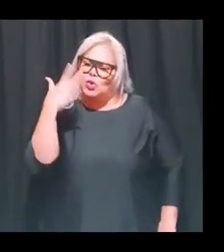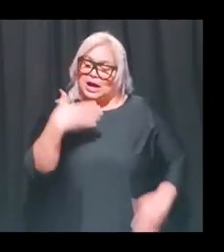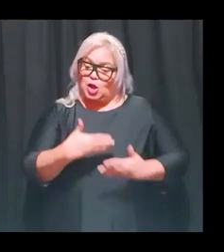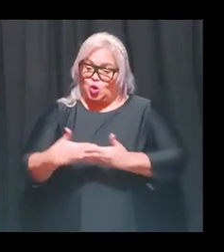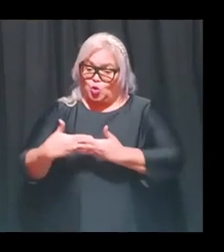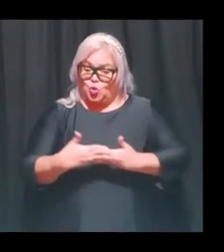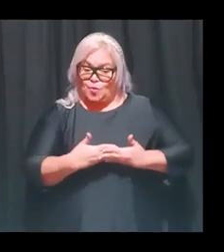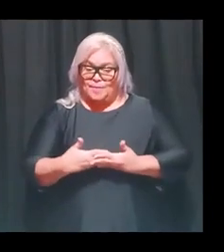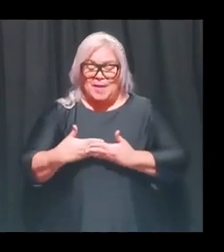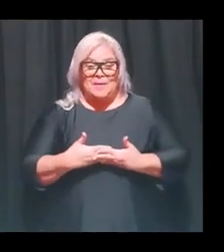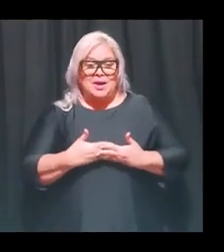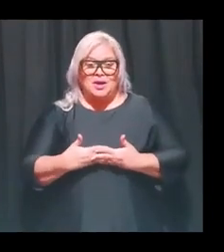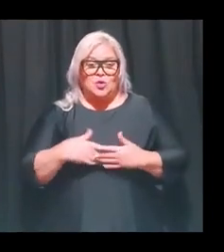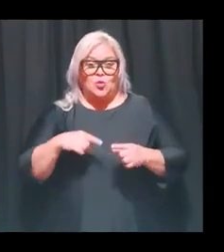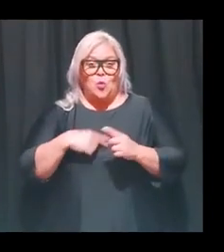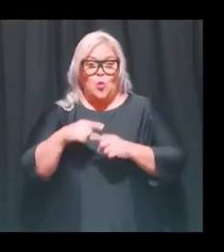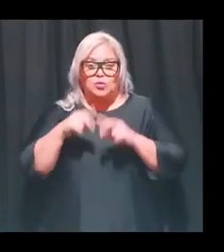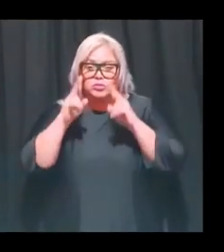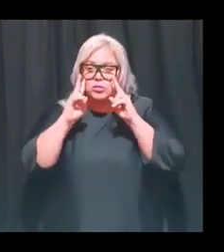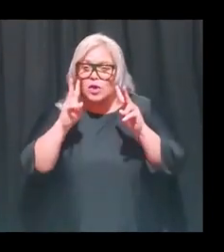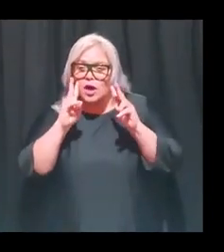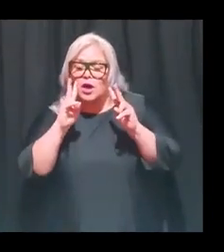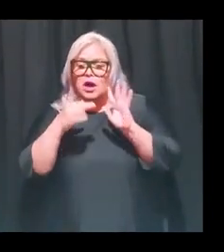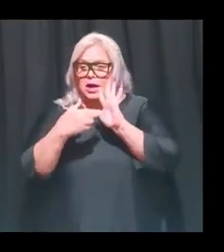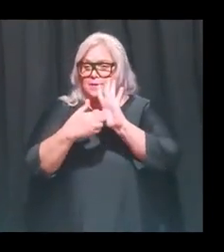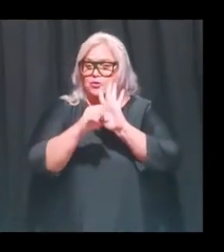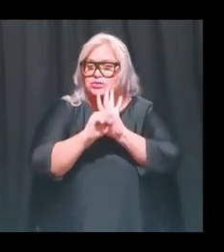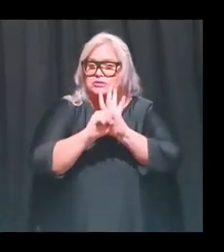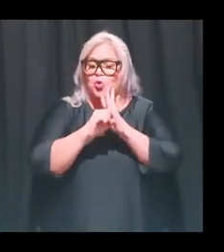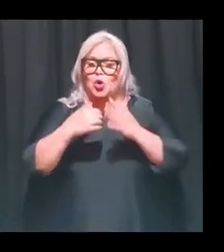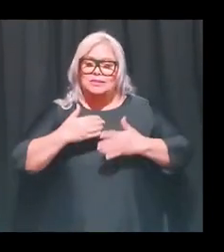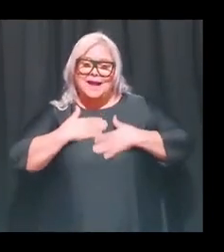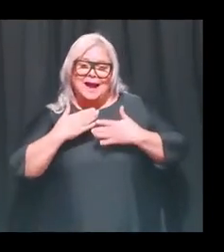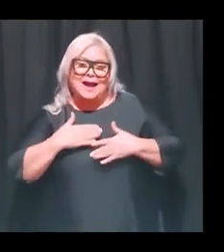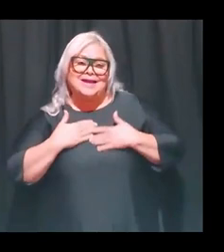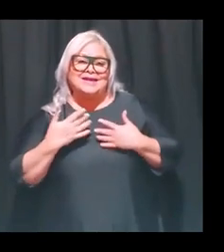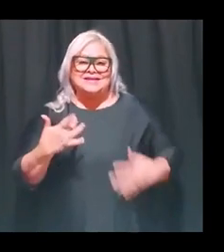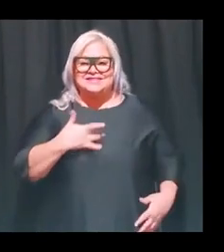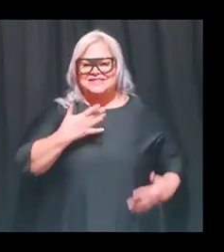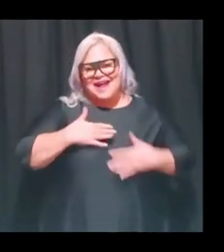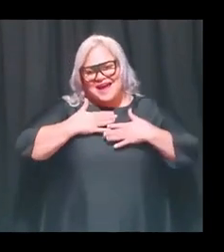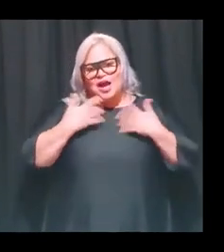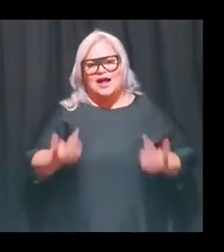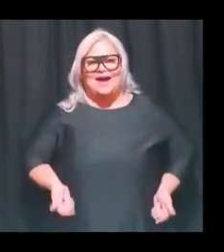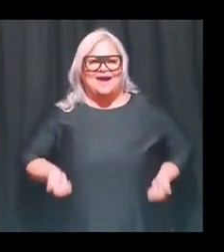tienden a ser, ¿verdad? Un símbolo de lo que es la alegría, nos dan mucha alegría en la vida.